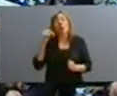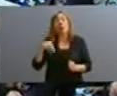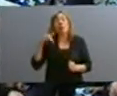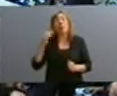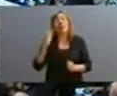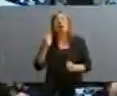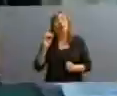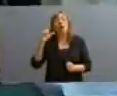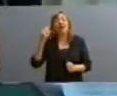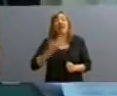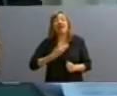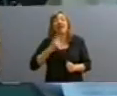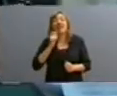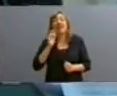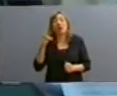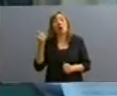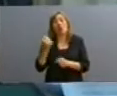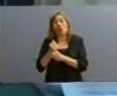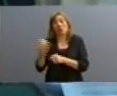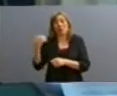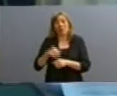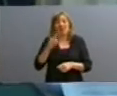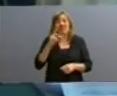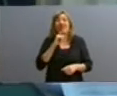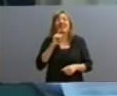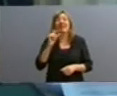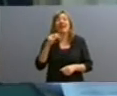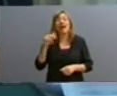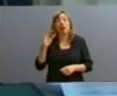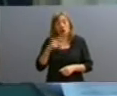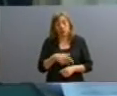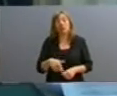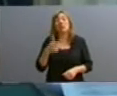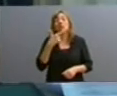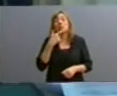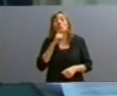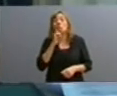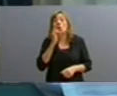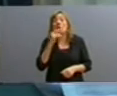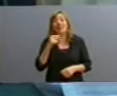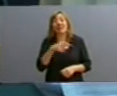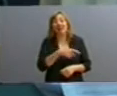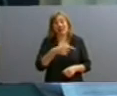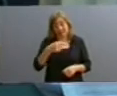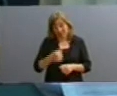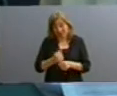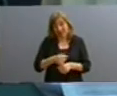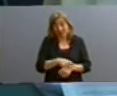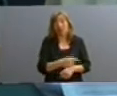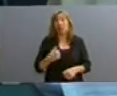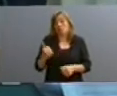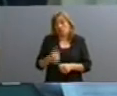el Vaticano. Marcelo Stubrin, representante de la oposición en el AFSCA, y quien les habla.